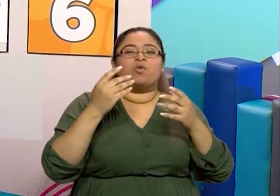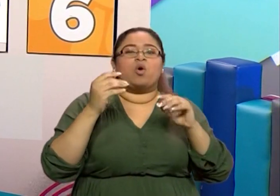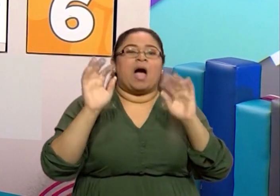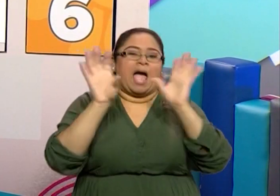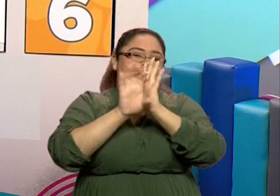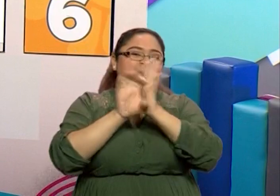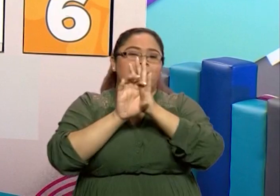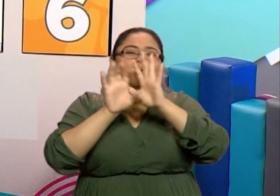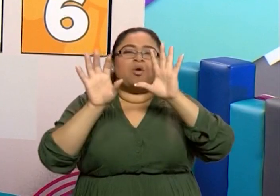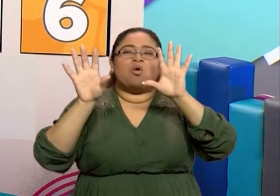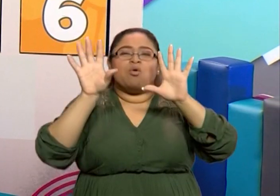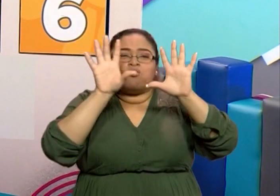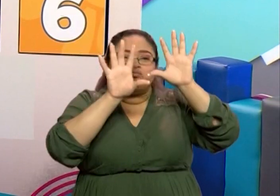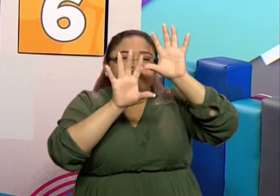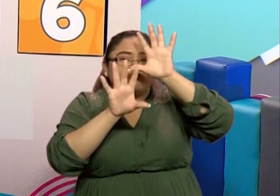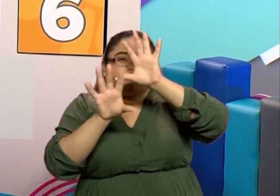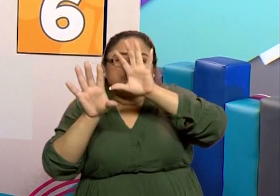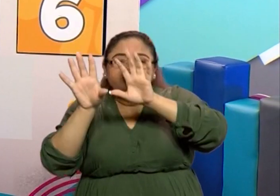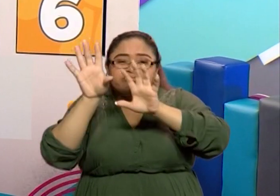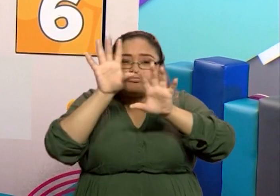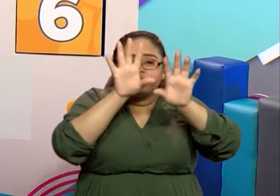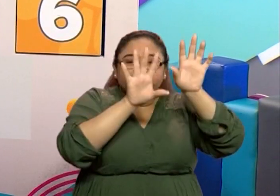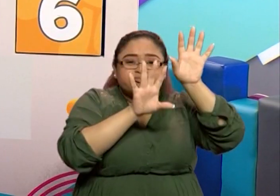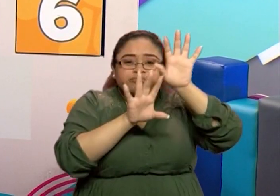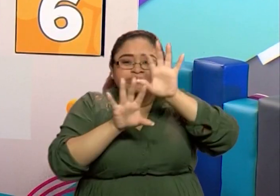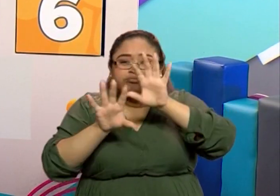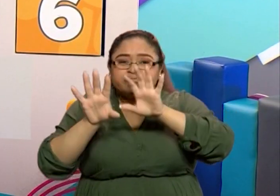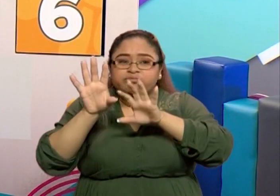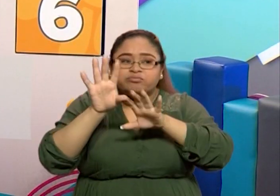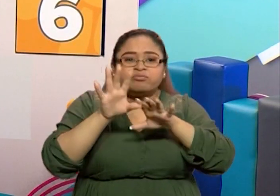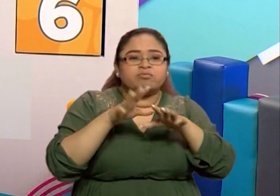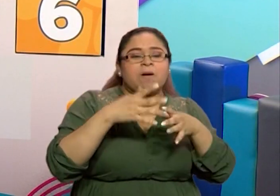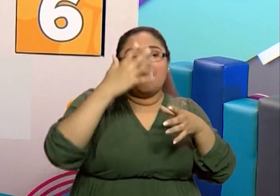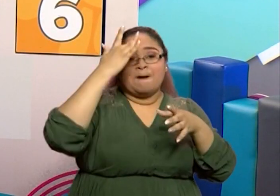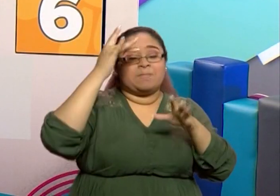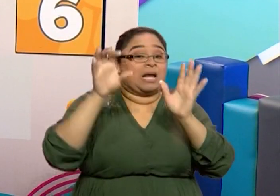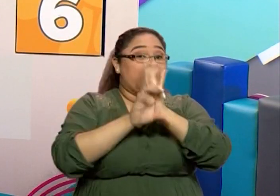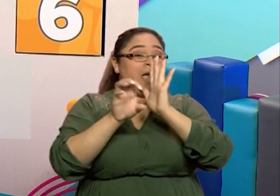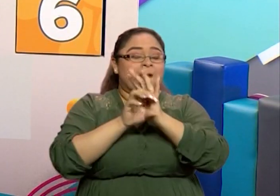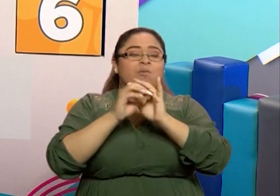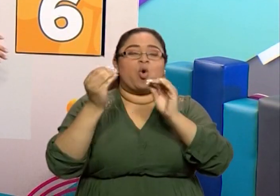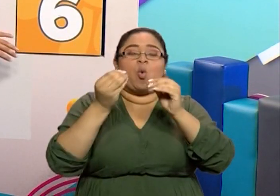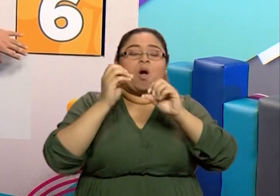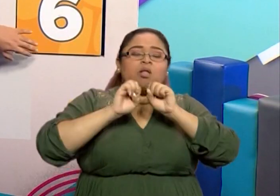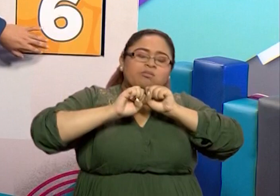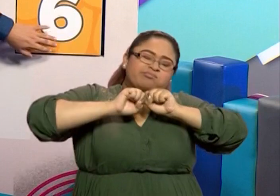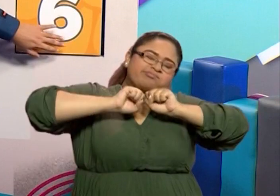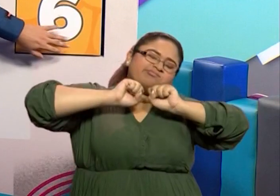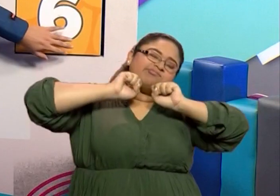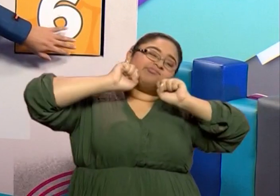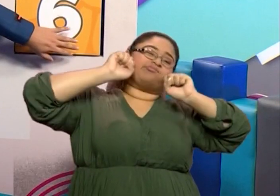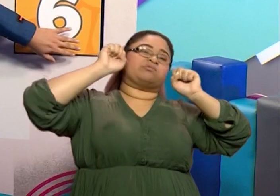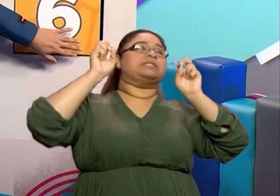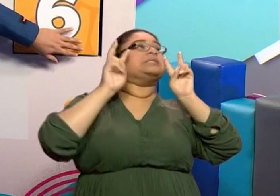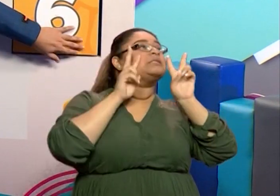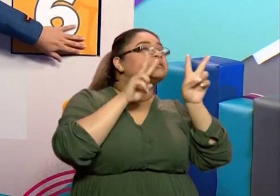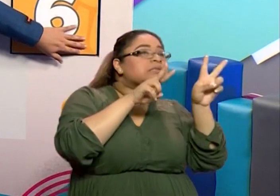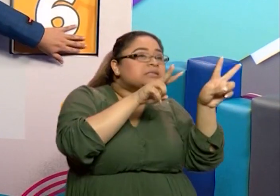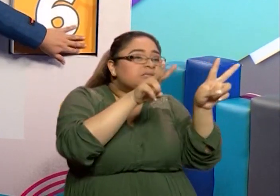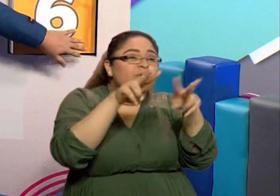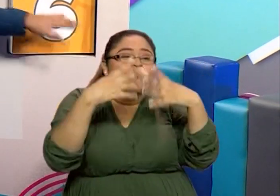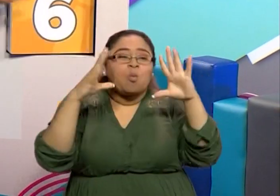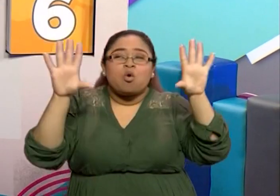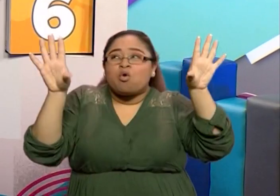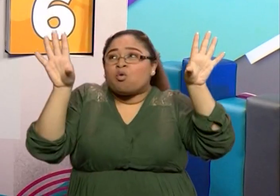porque él es característico más que todo en las mañanas. A ver, ustedes, ¿cuál consideran